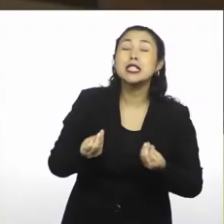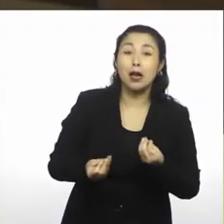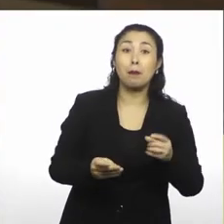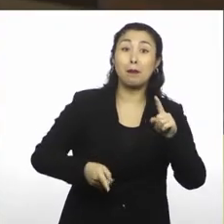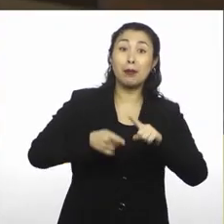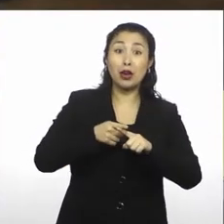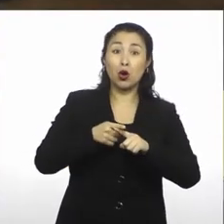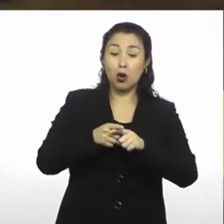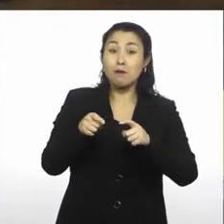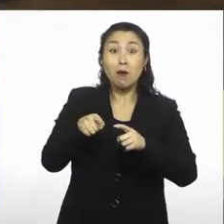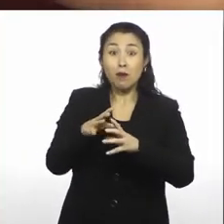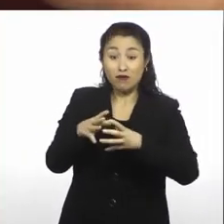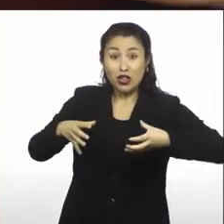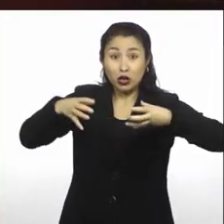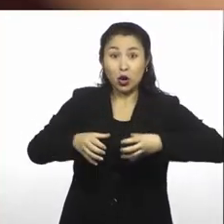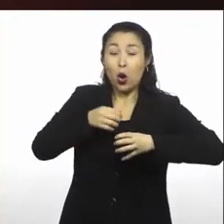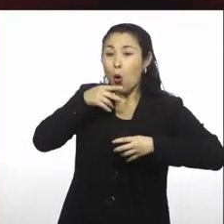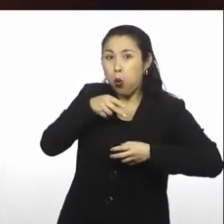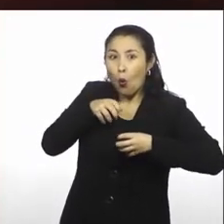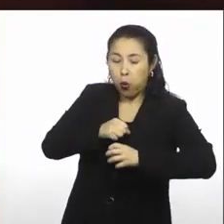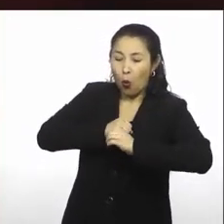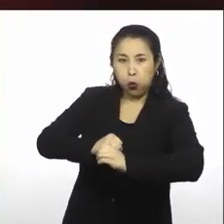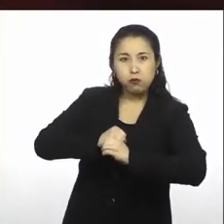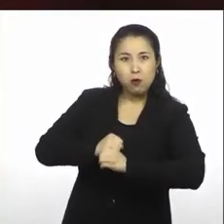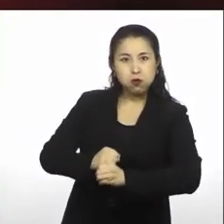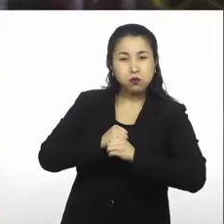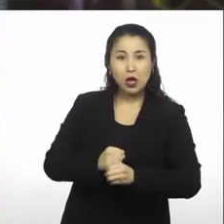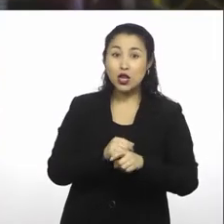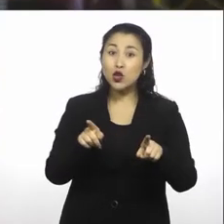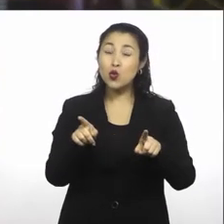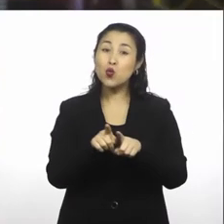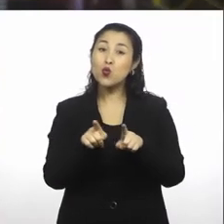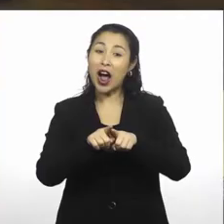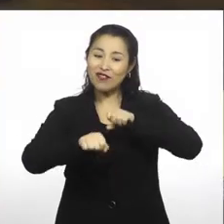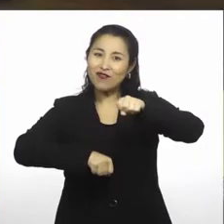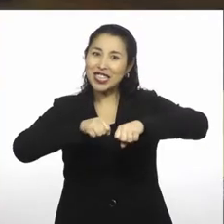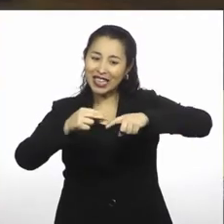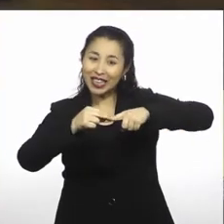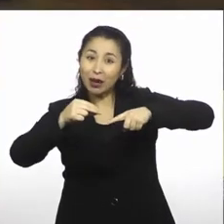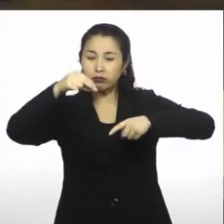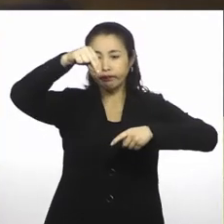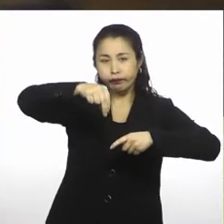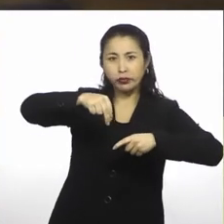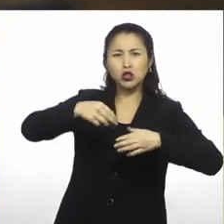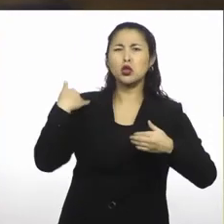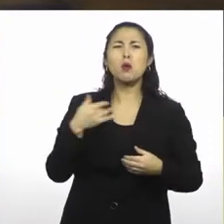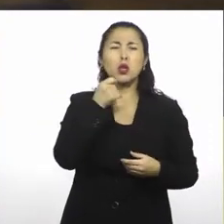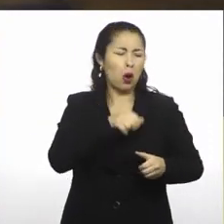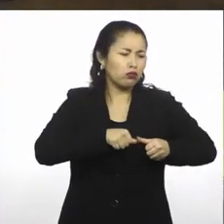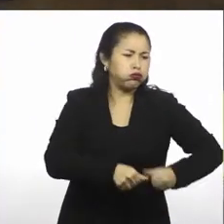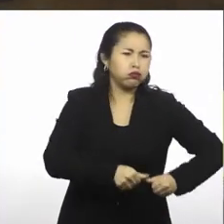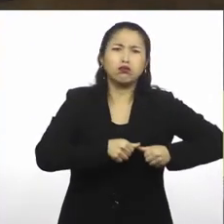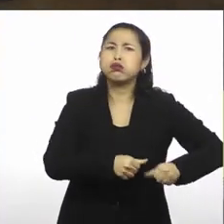este bidón. Para eso, si se fijan, tenemos un pituto bicicleta y nuestra manguera del bombín. El bombín da lo mismo el tamaño. Pueden usar el